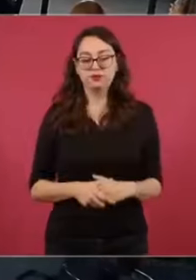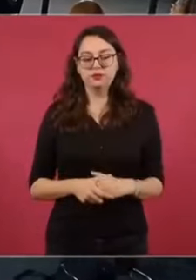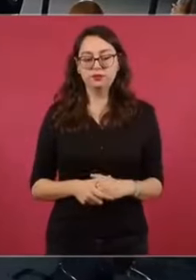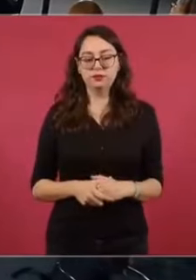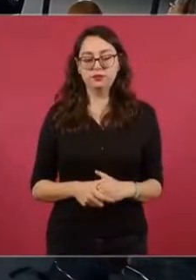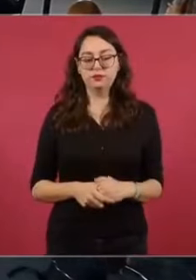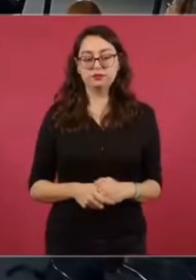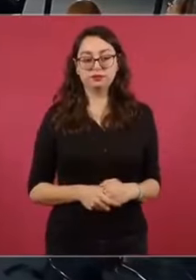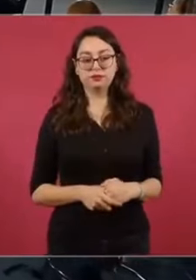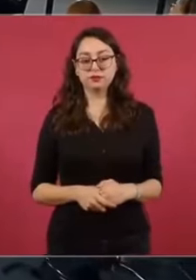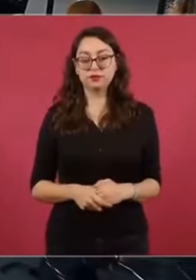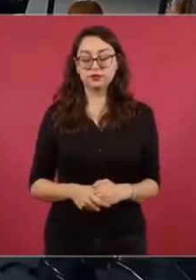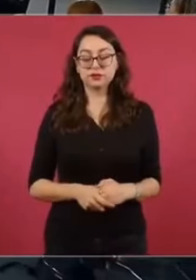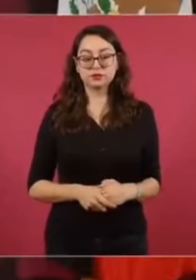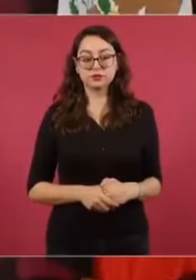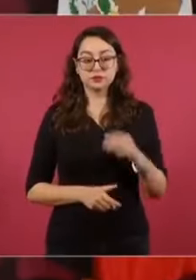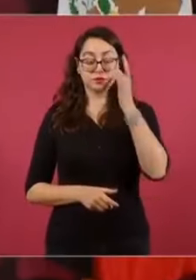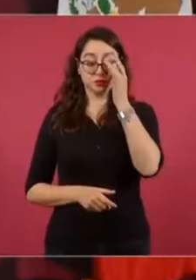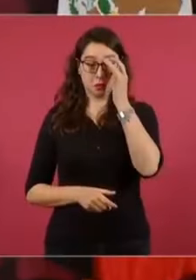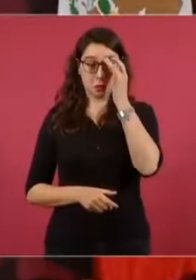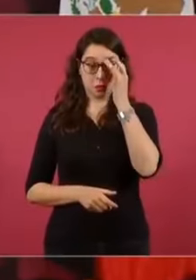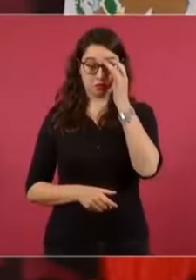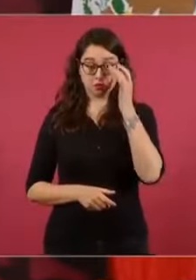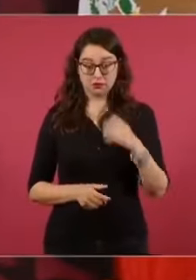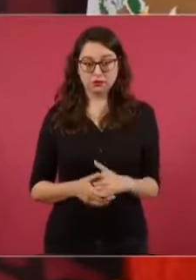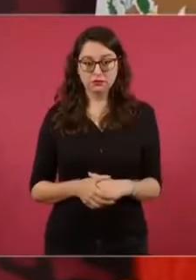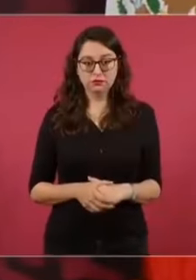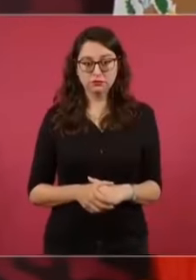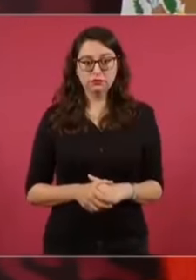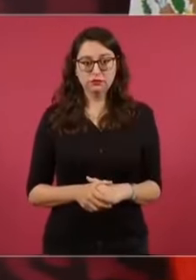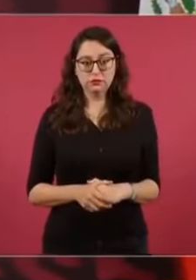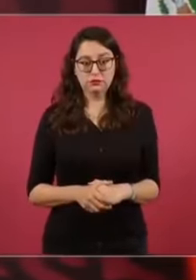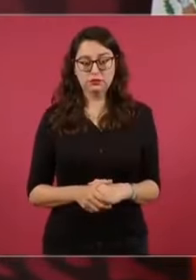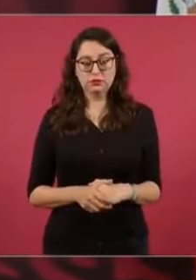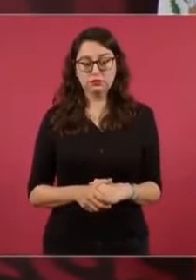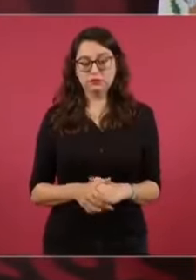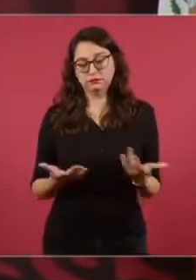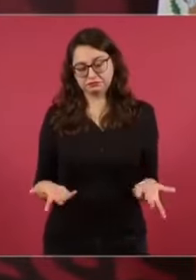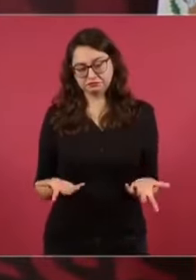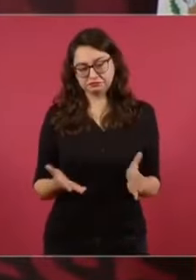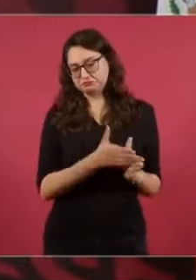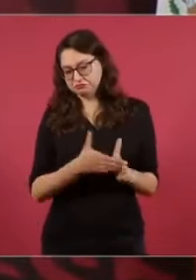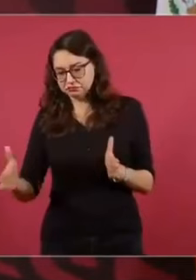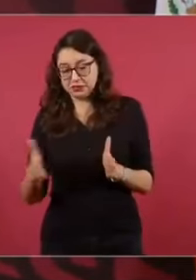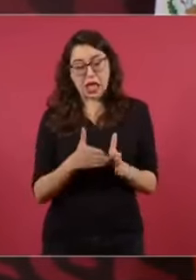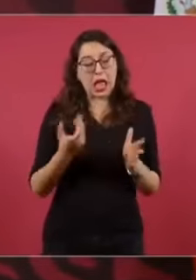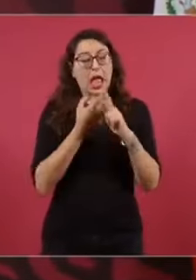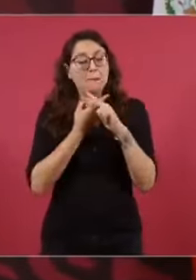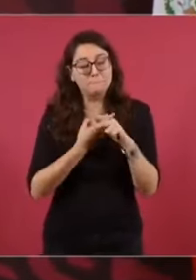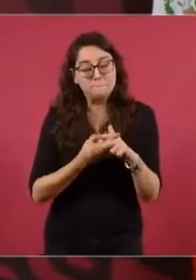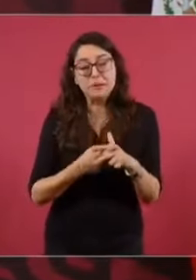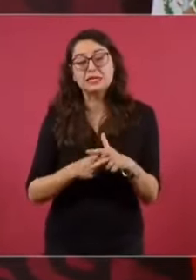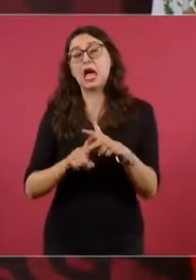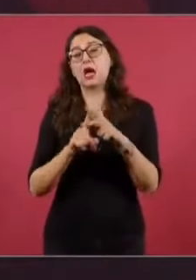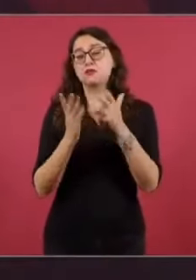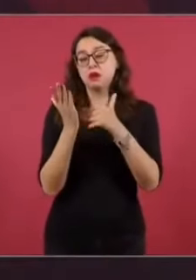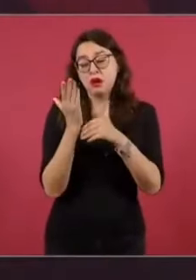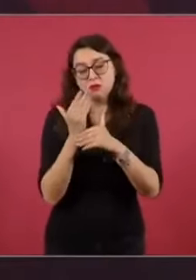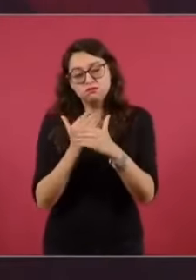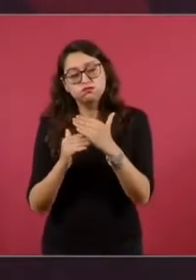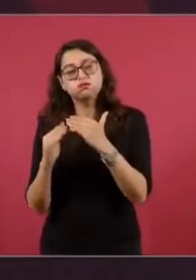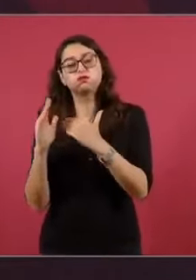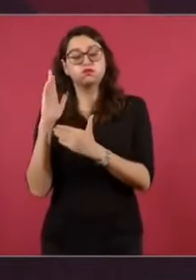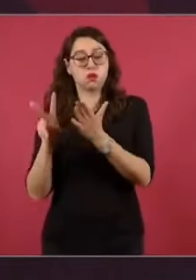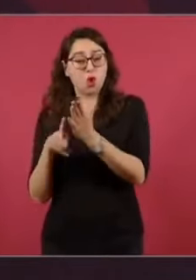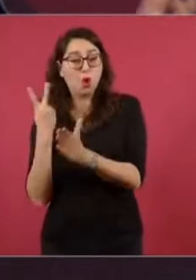Pues sí, ayudaron mucho, pero venimos de un periodo decadente, de 36